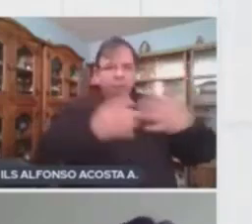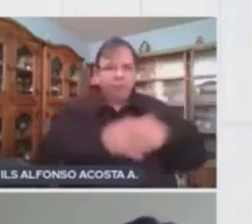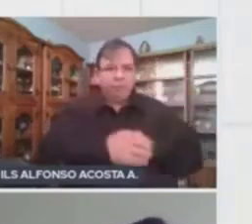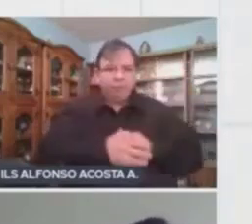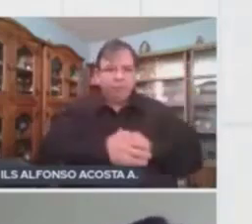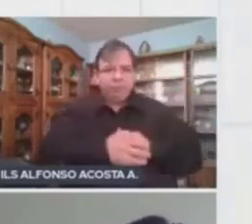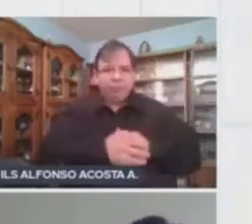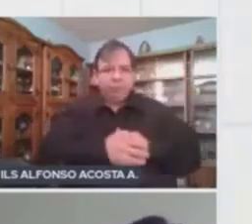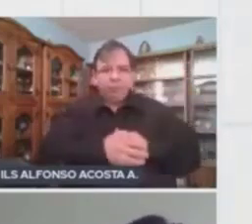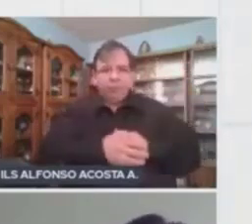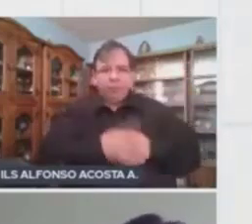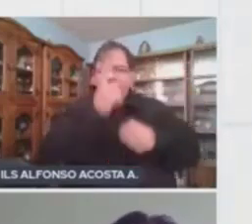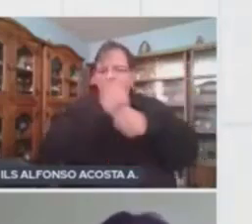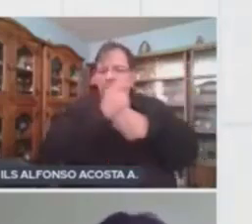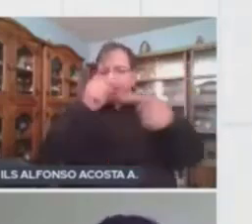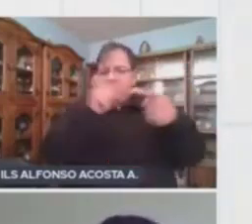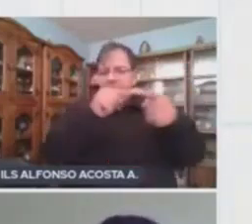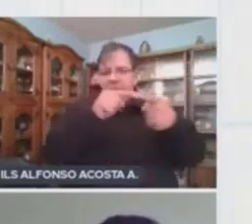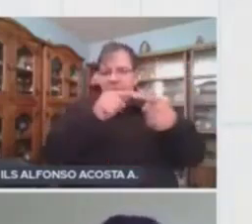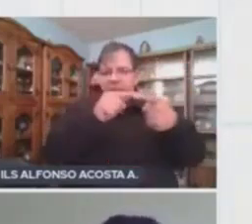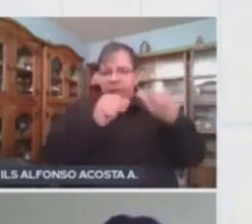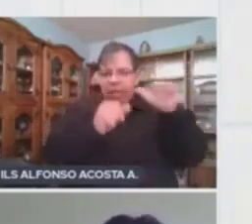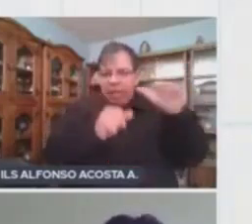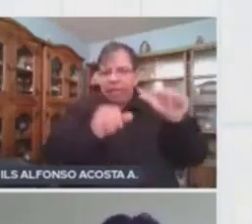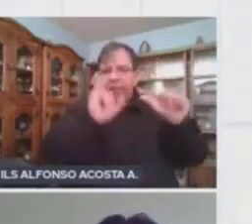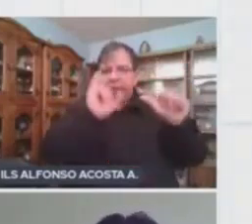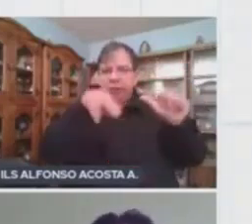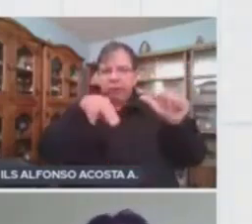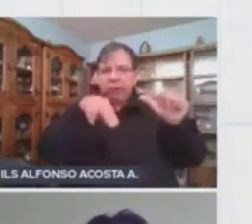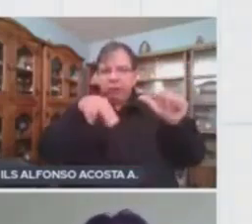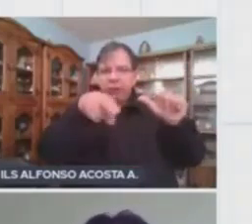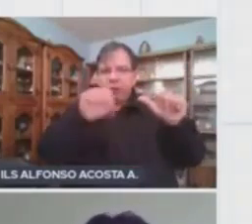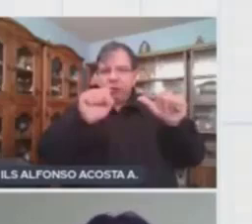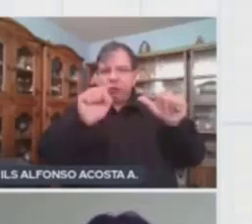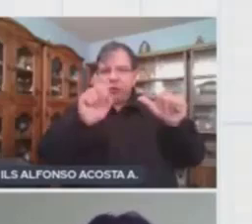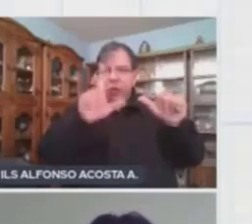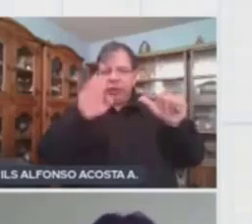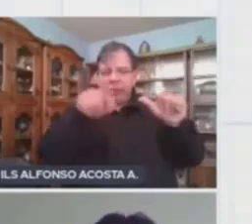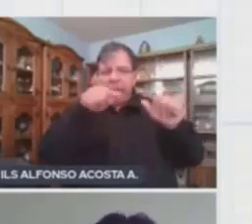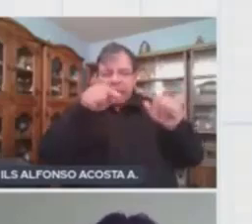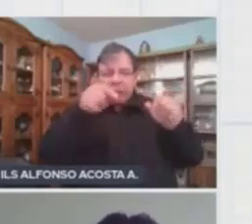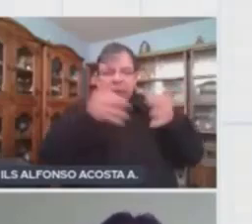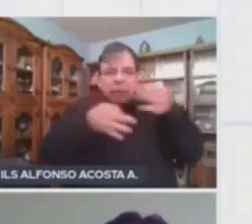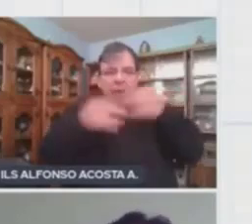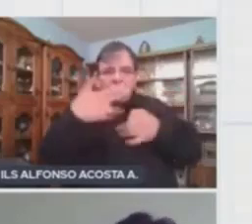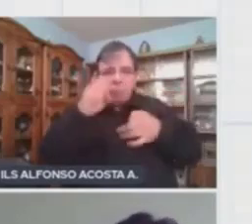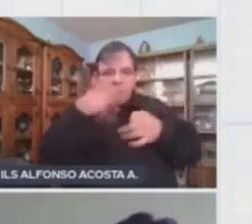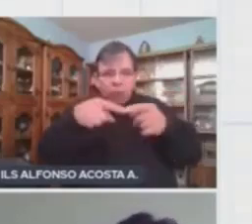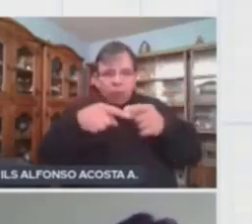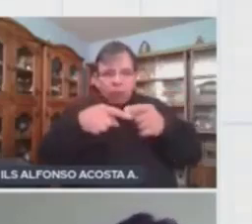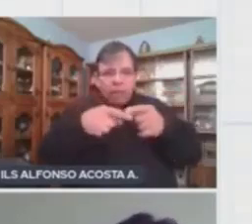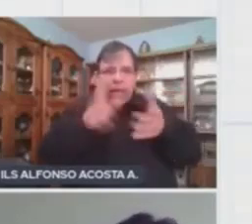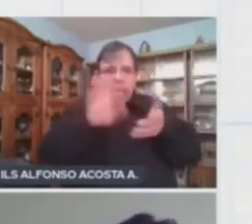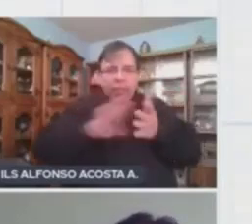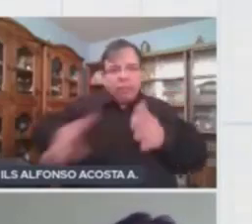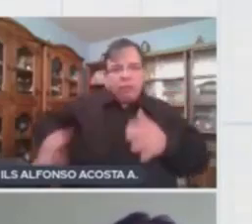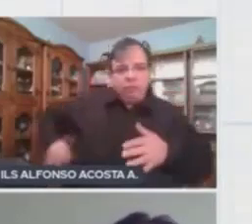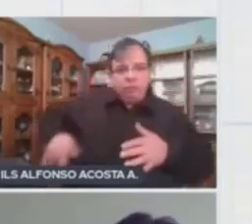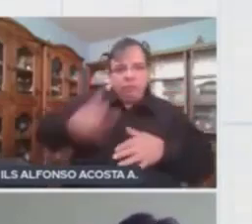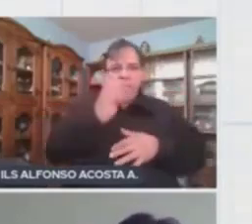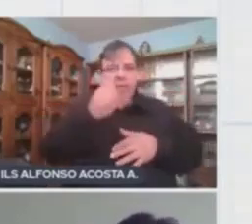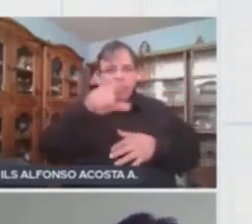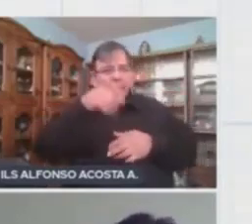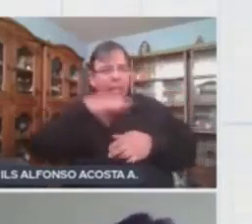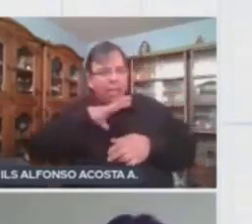En la primera opción tenemos la insulina. La insulina es una hormona que encontramos en el páncreas encargada de